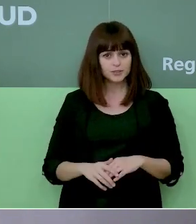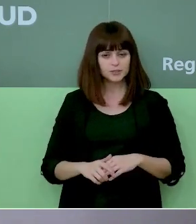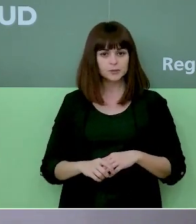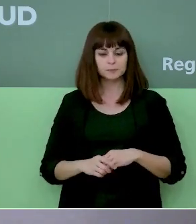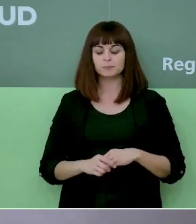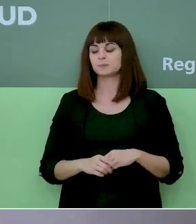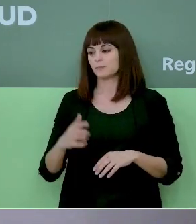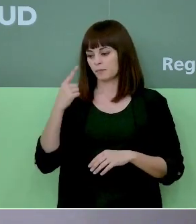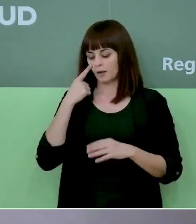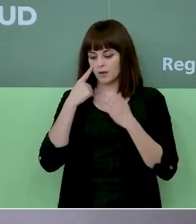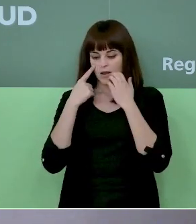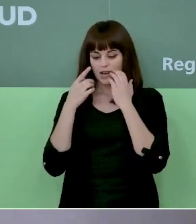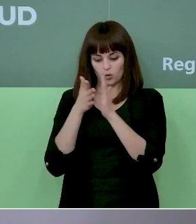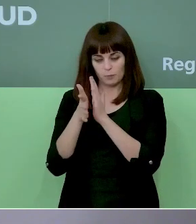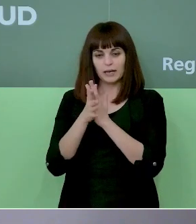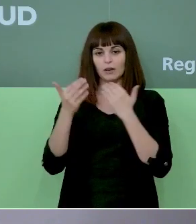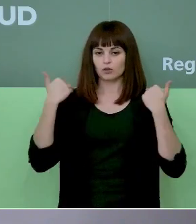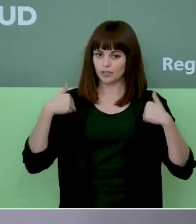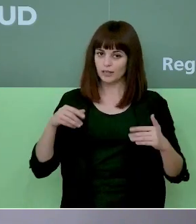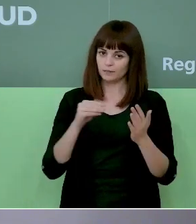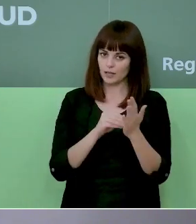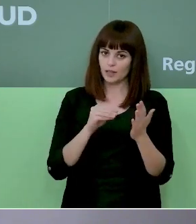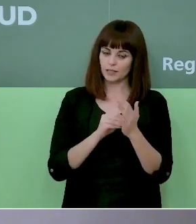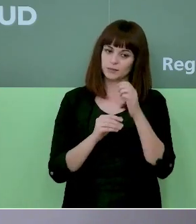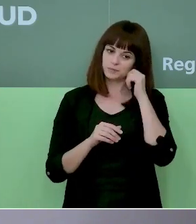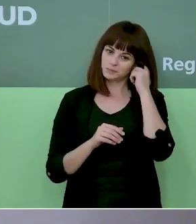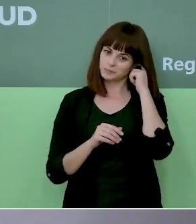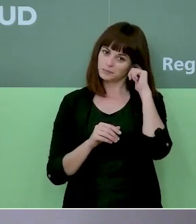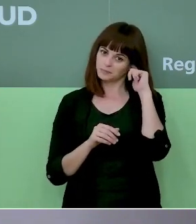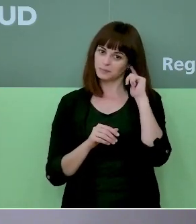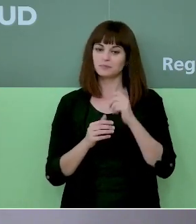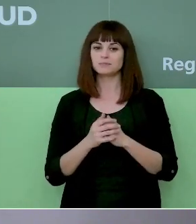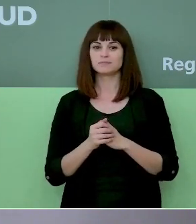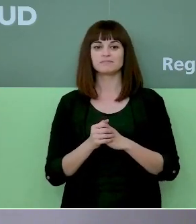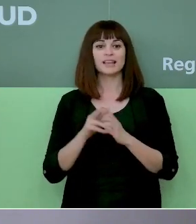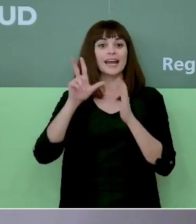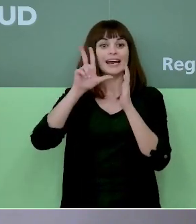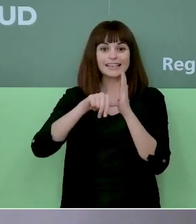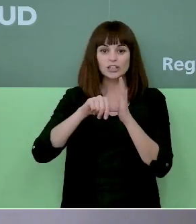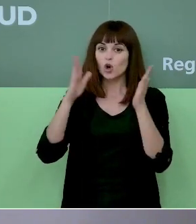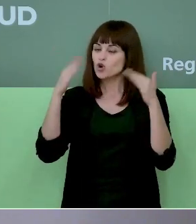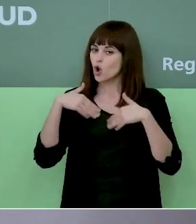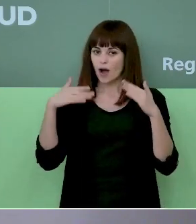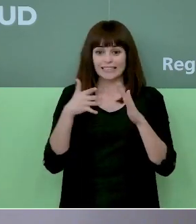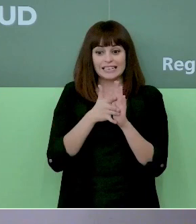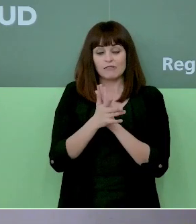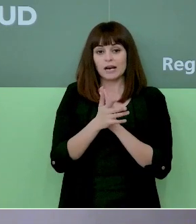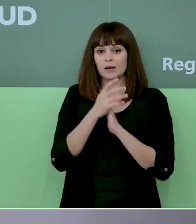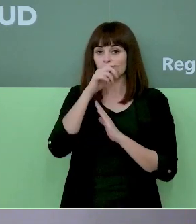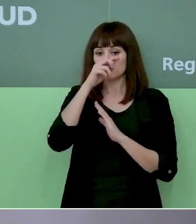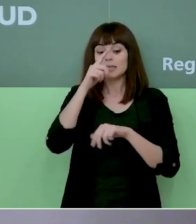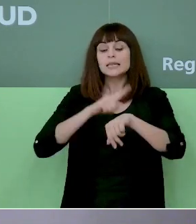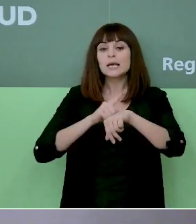se debe lo he explicado ya por activa por pasiva y por medio pensionista no hay un retraso hay un intervalo de